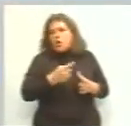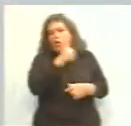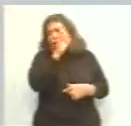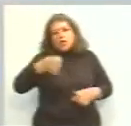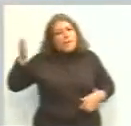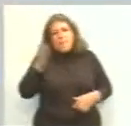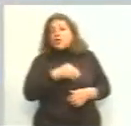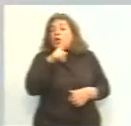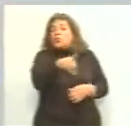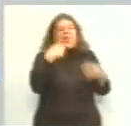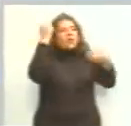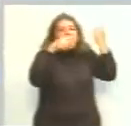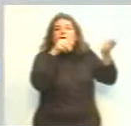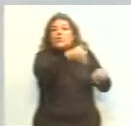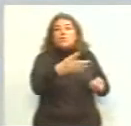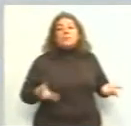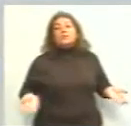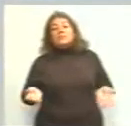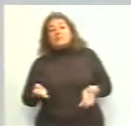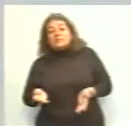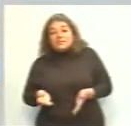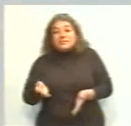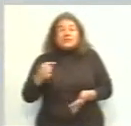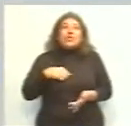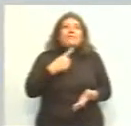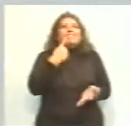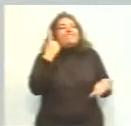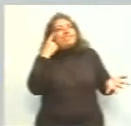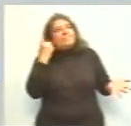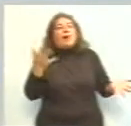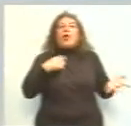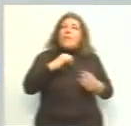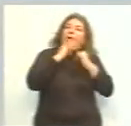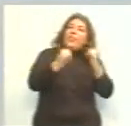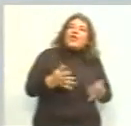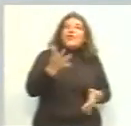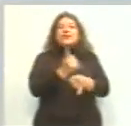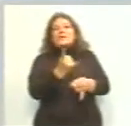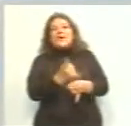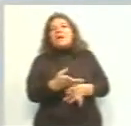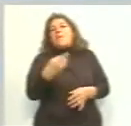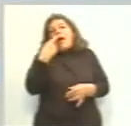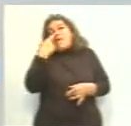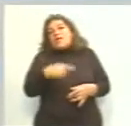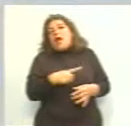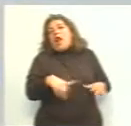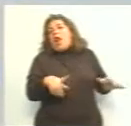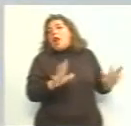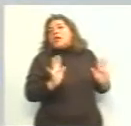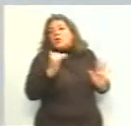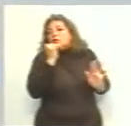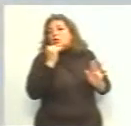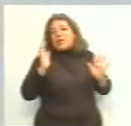aspiraciones? Todo bien. Yo, como digo en todos lados, conté el final de la película. Para que eso así